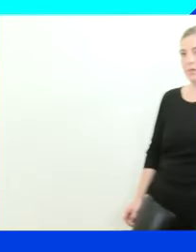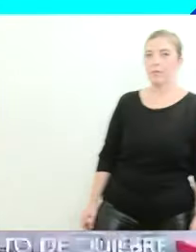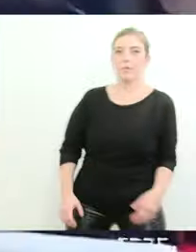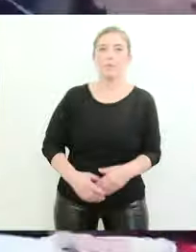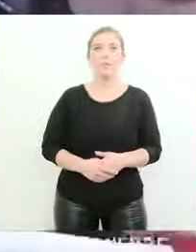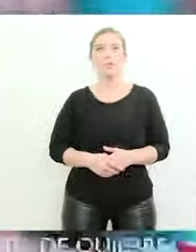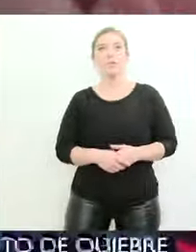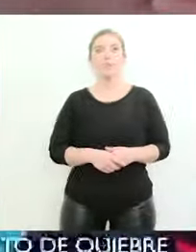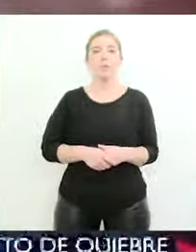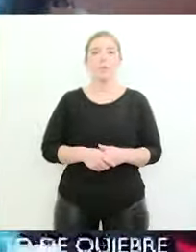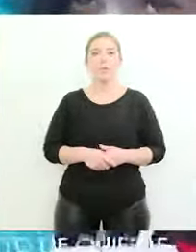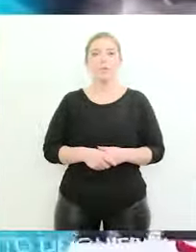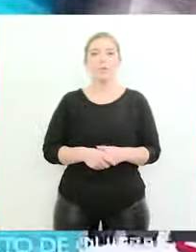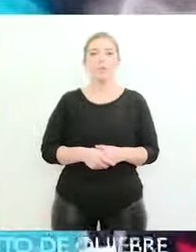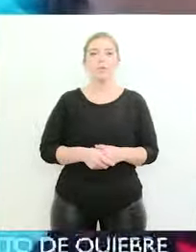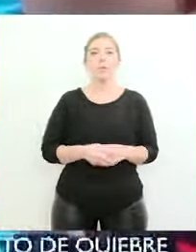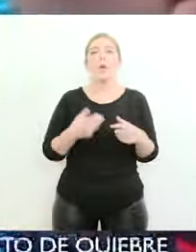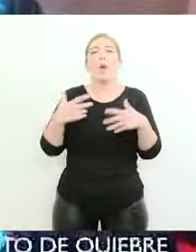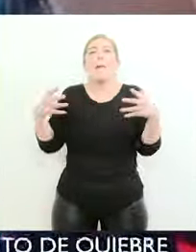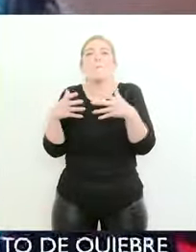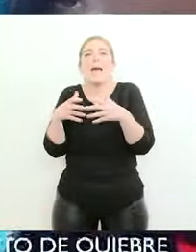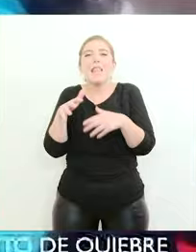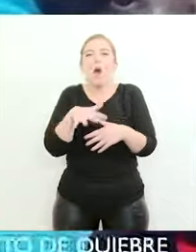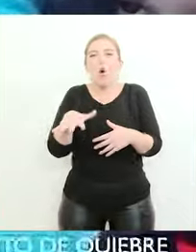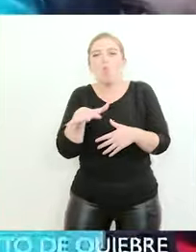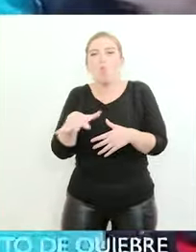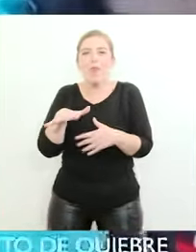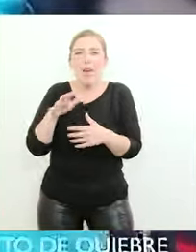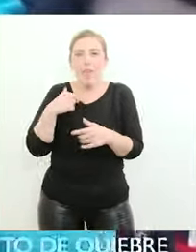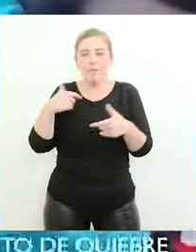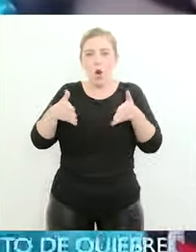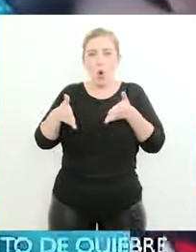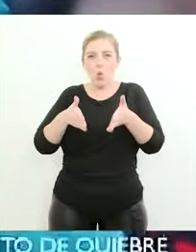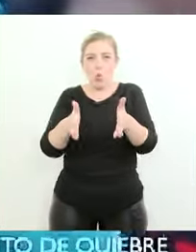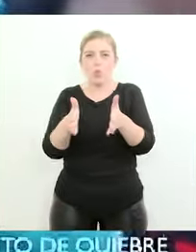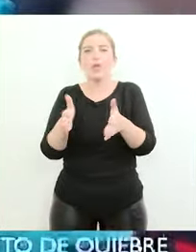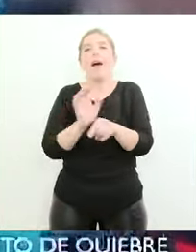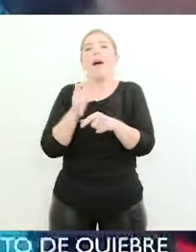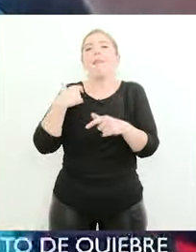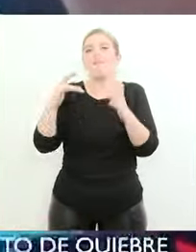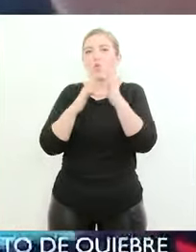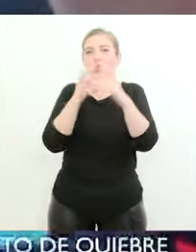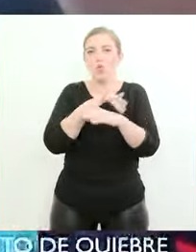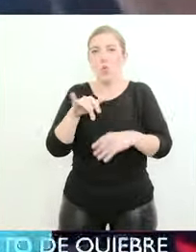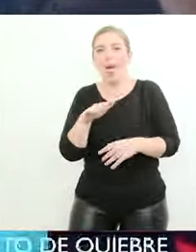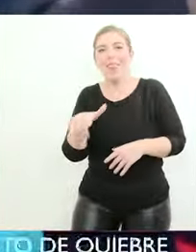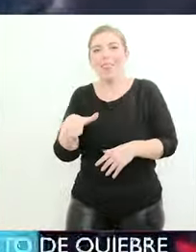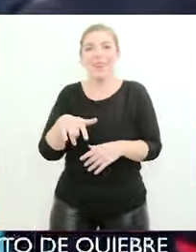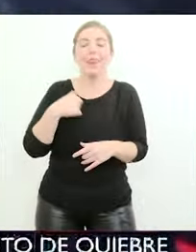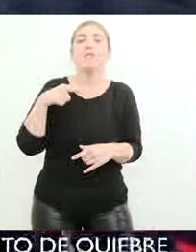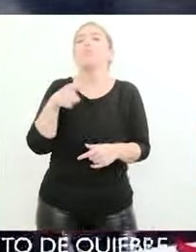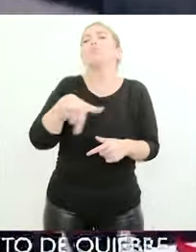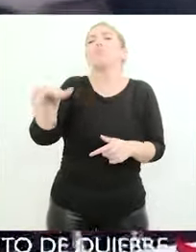es que haya un pequeño pueblo una pequeña comunidad que no tenga una ruta hacia una ciudad por la cual